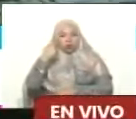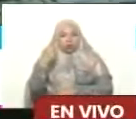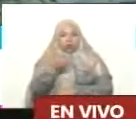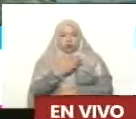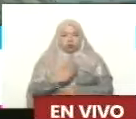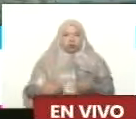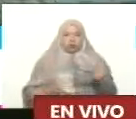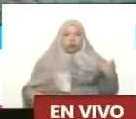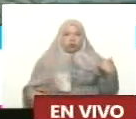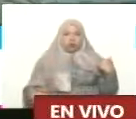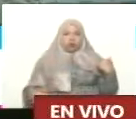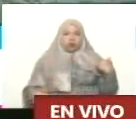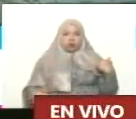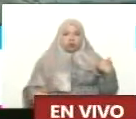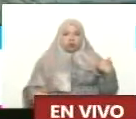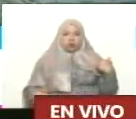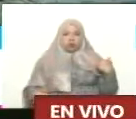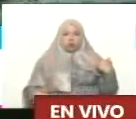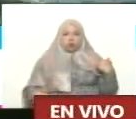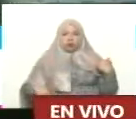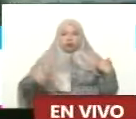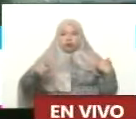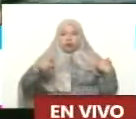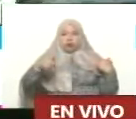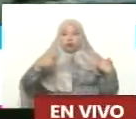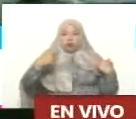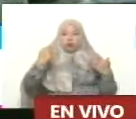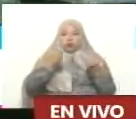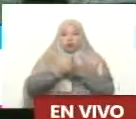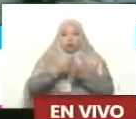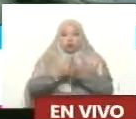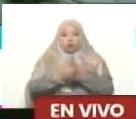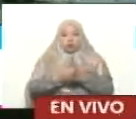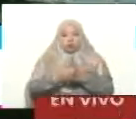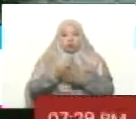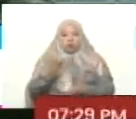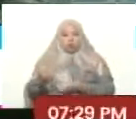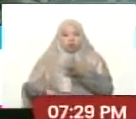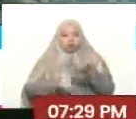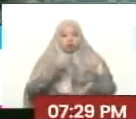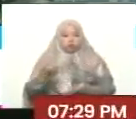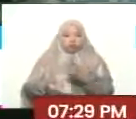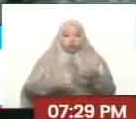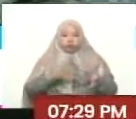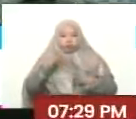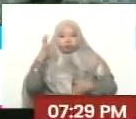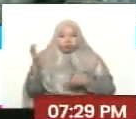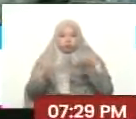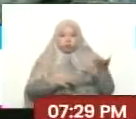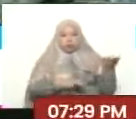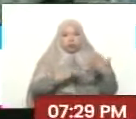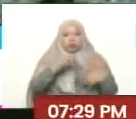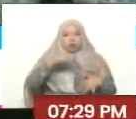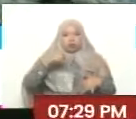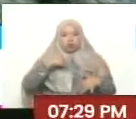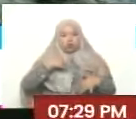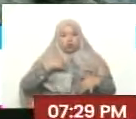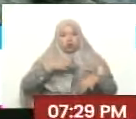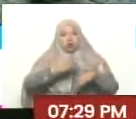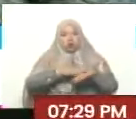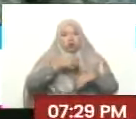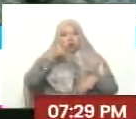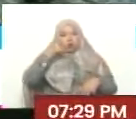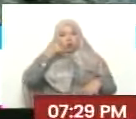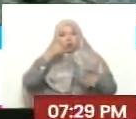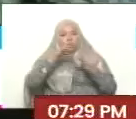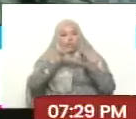ahí están las imágenes de archivo. Evo se fue a apagar él el incendio. Y yo lo llamé, y él me